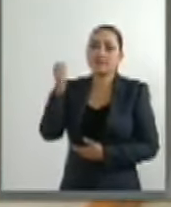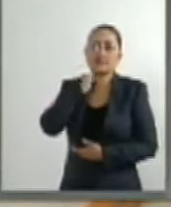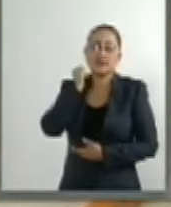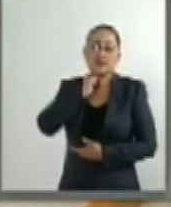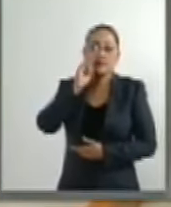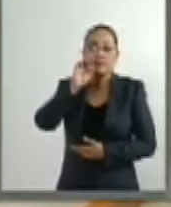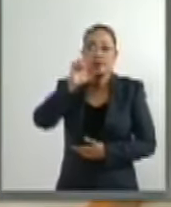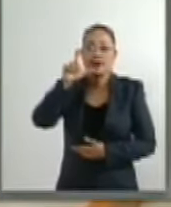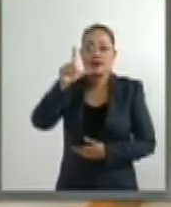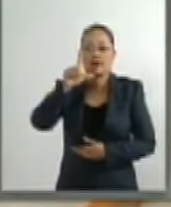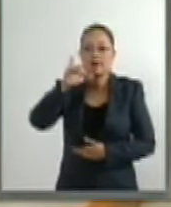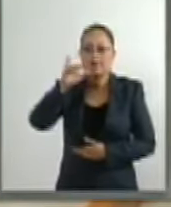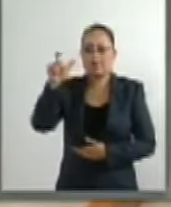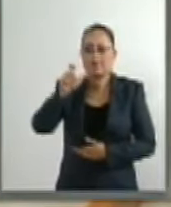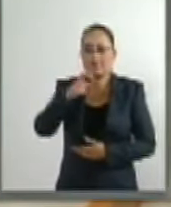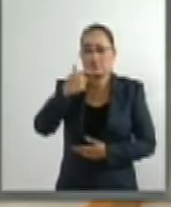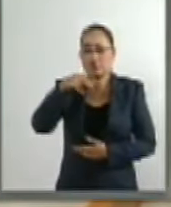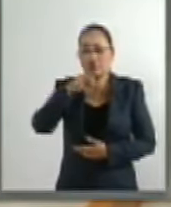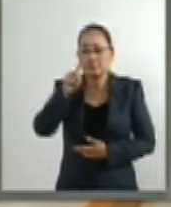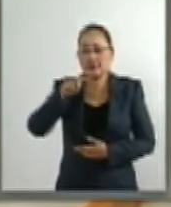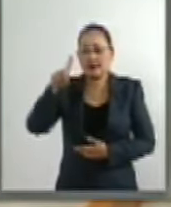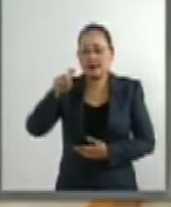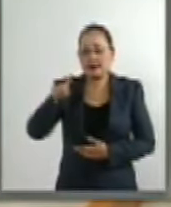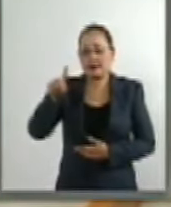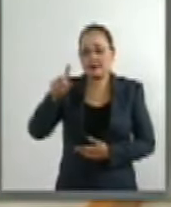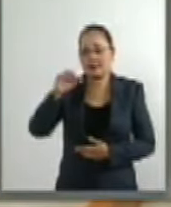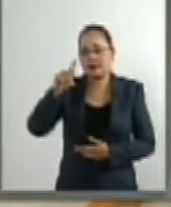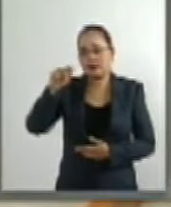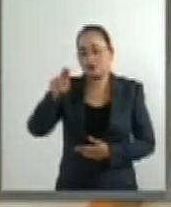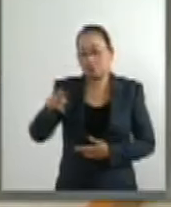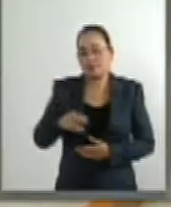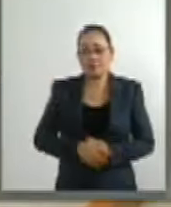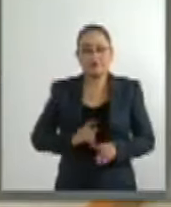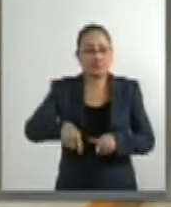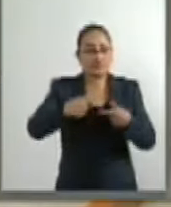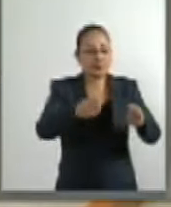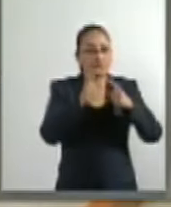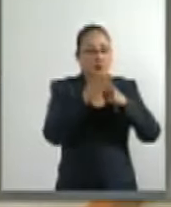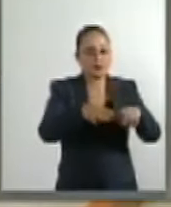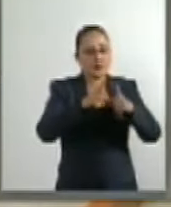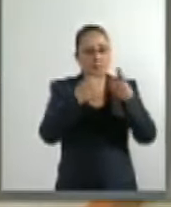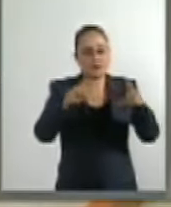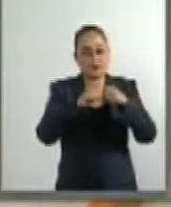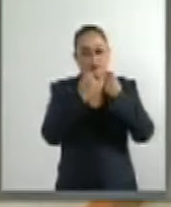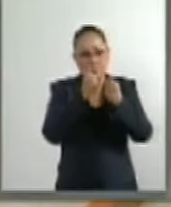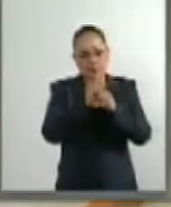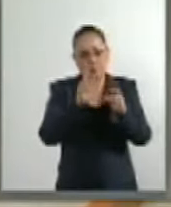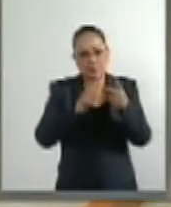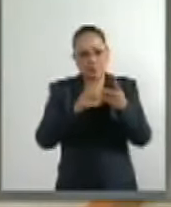González Cantó. Con tu turno, a las Comisiones Unidas de Desarrollo Social y de Estudios Legislativos.